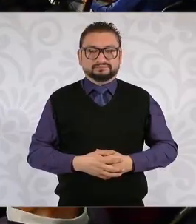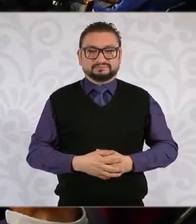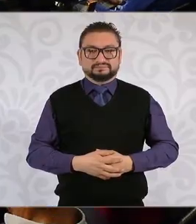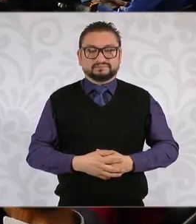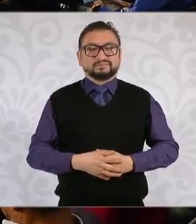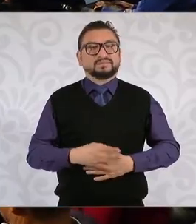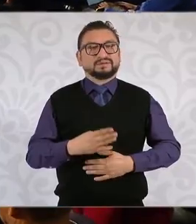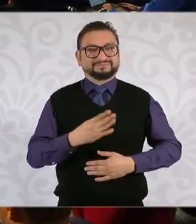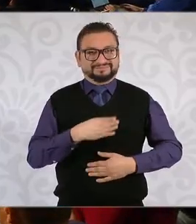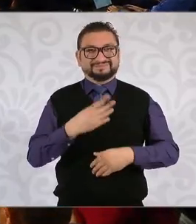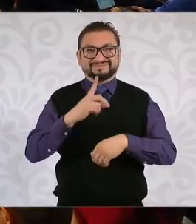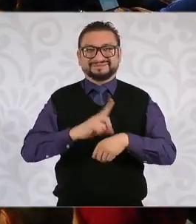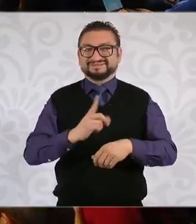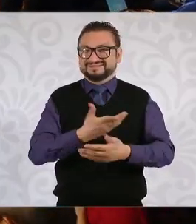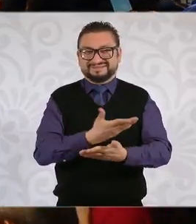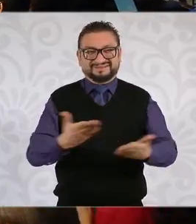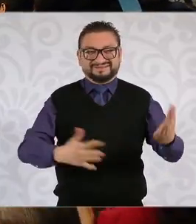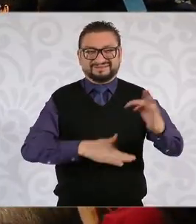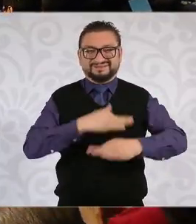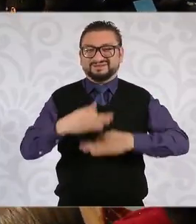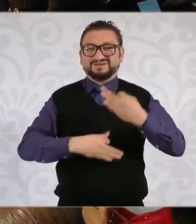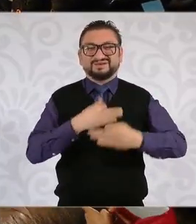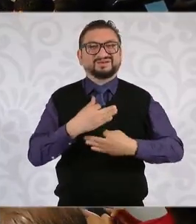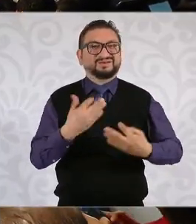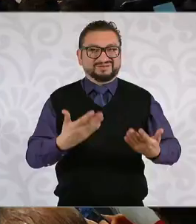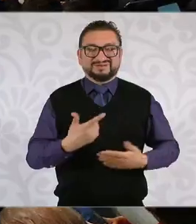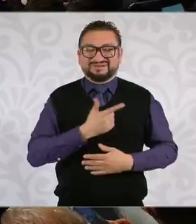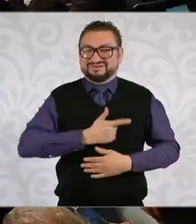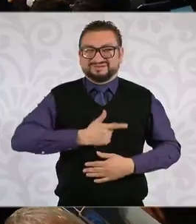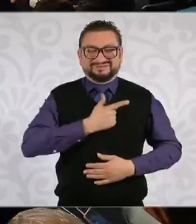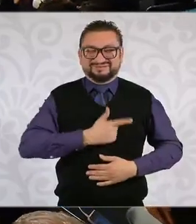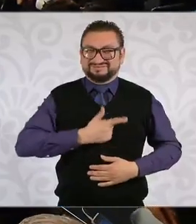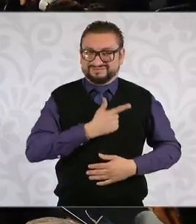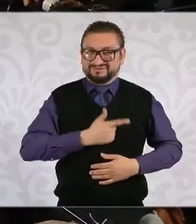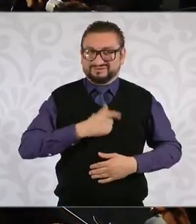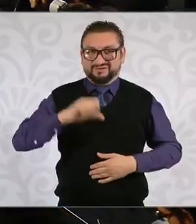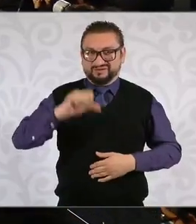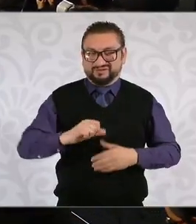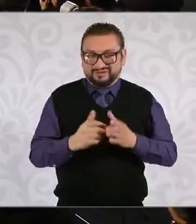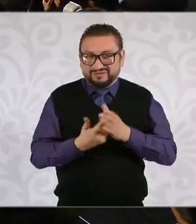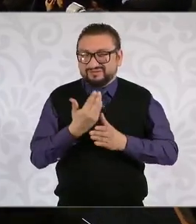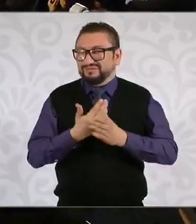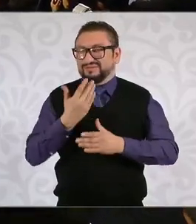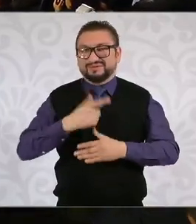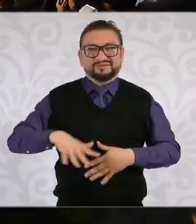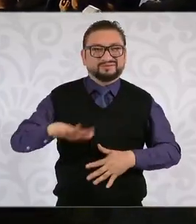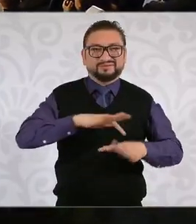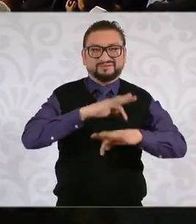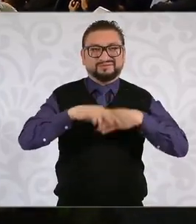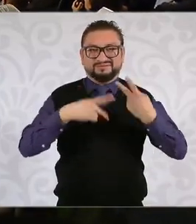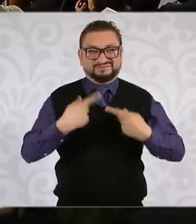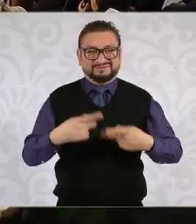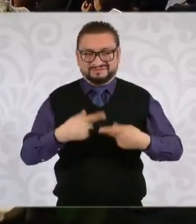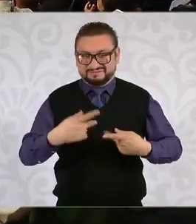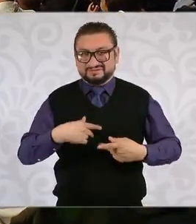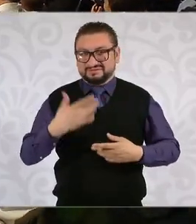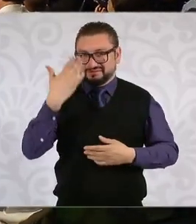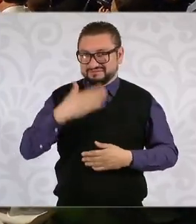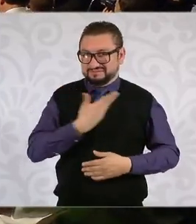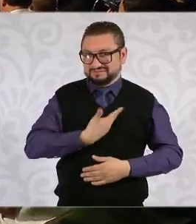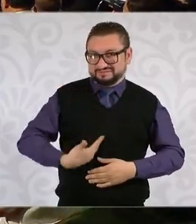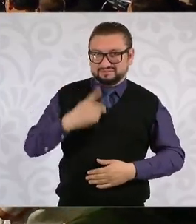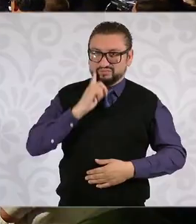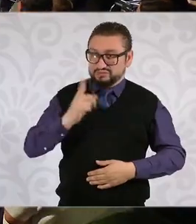Muy buenos días a todas y todos. Me da muchísimo gusto estar en esta Mañanera del Pueblo para, justamente atendiendo las instrucciones de la